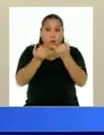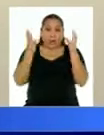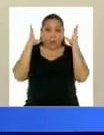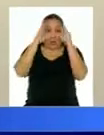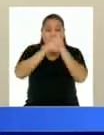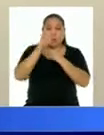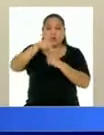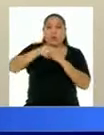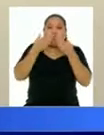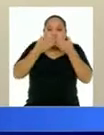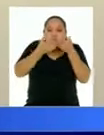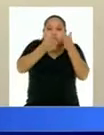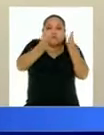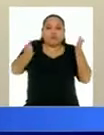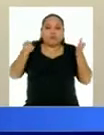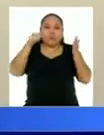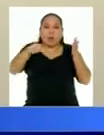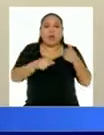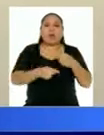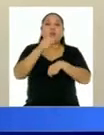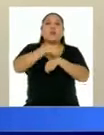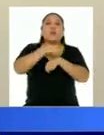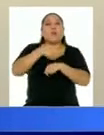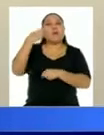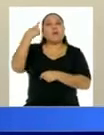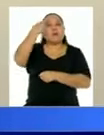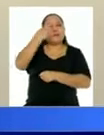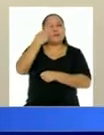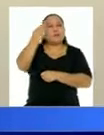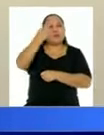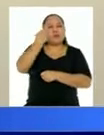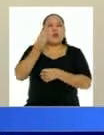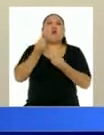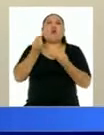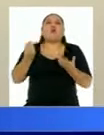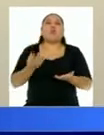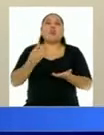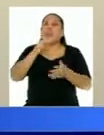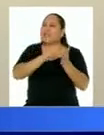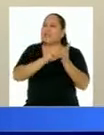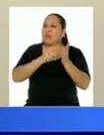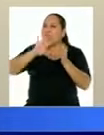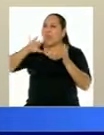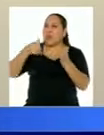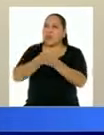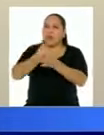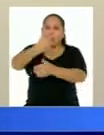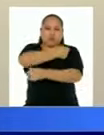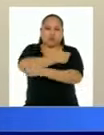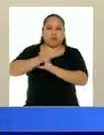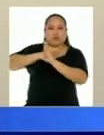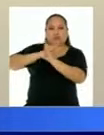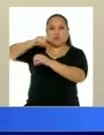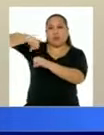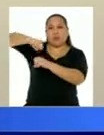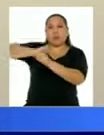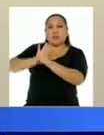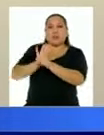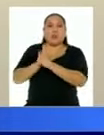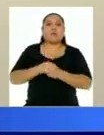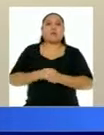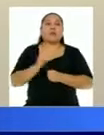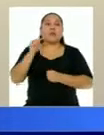importante espacio para la reflexión respecto a la llegada de las dosis de vacunas contra la COVID-19 a nuestro país,